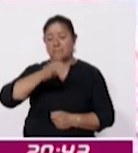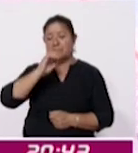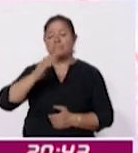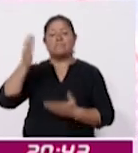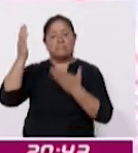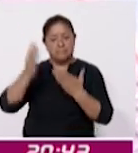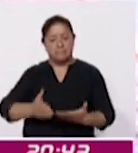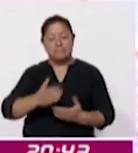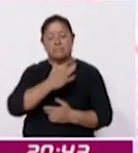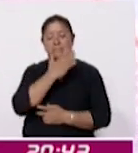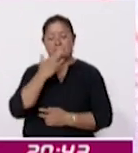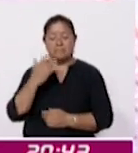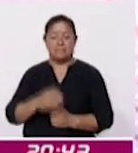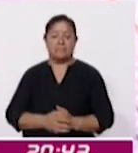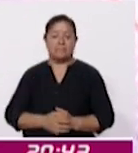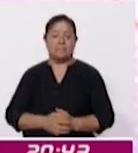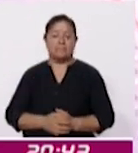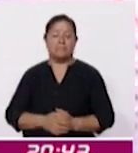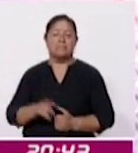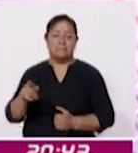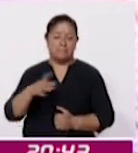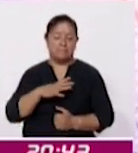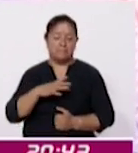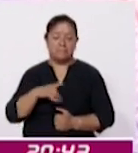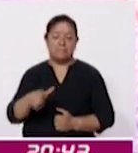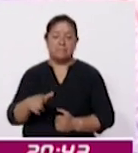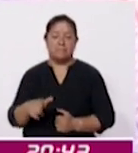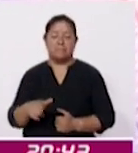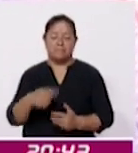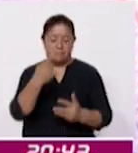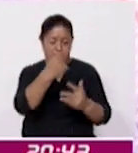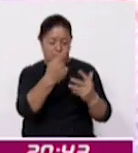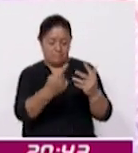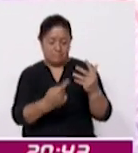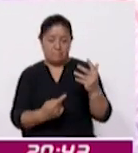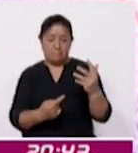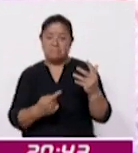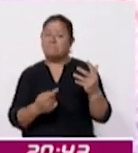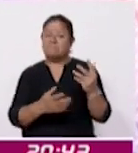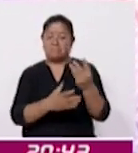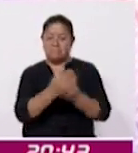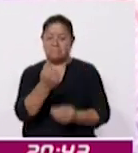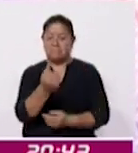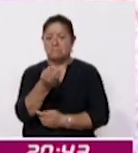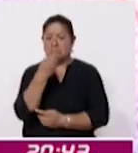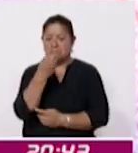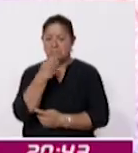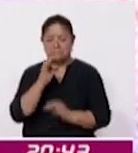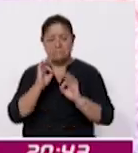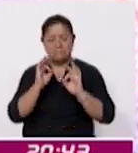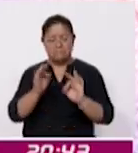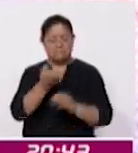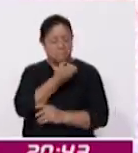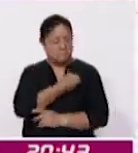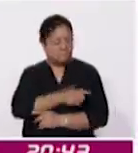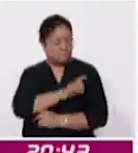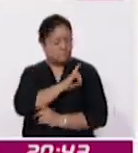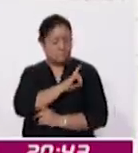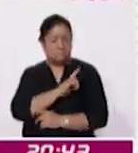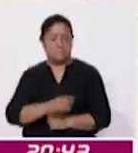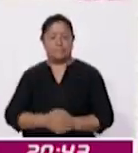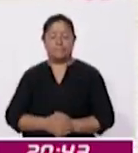a final de cuentas también lleva todos los que lleva son nutrientes que hacen así son buenos para la salud